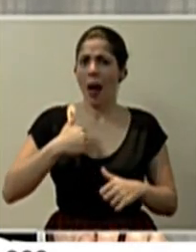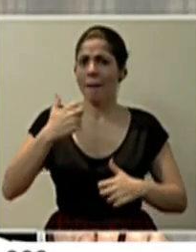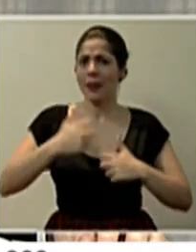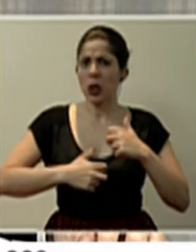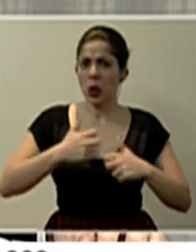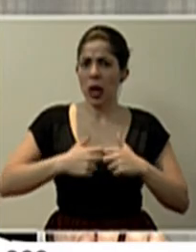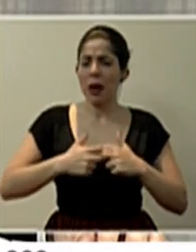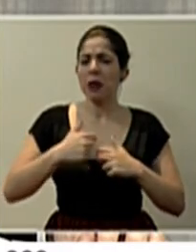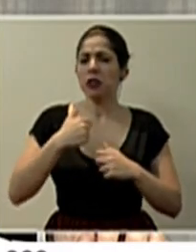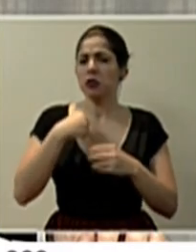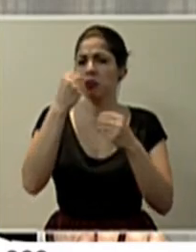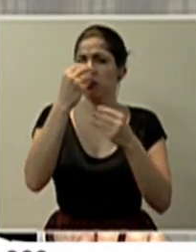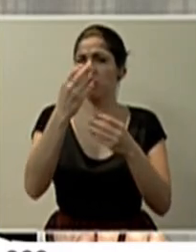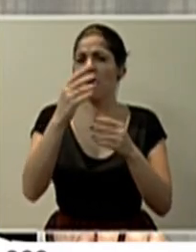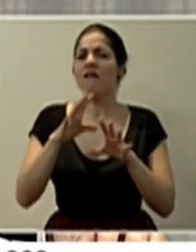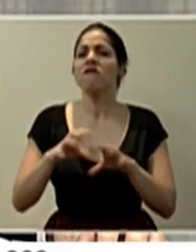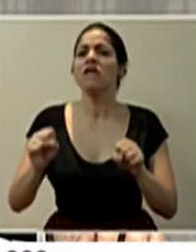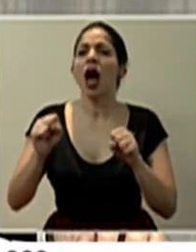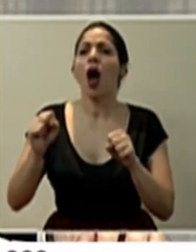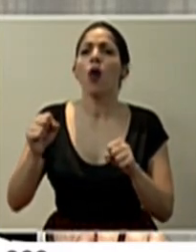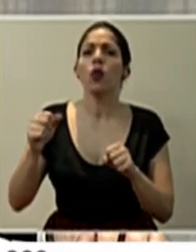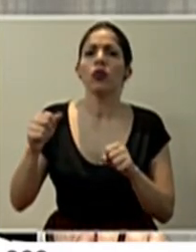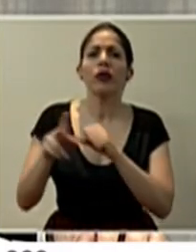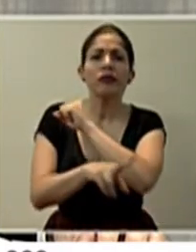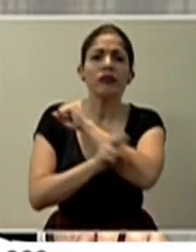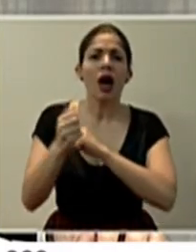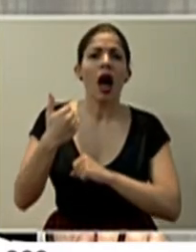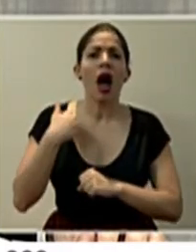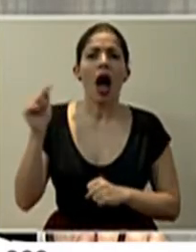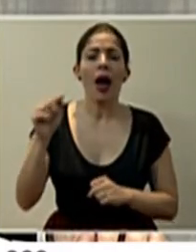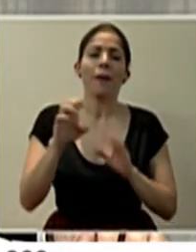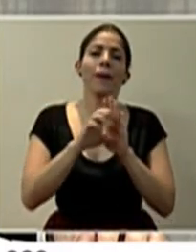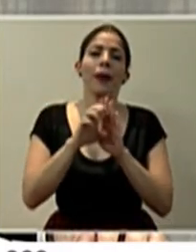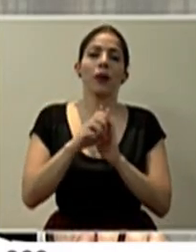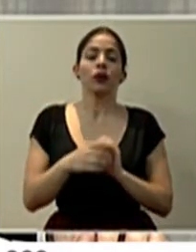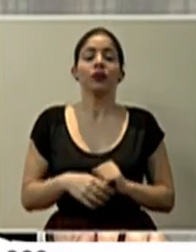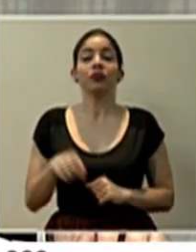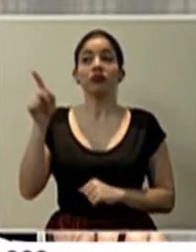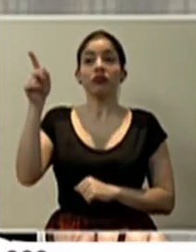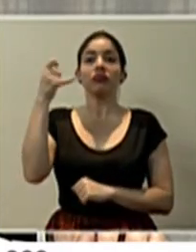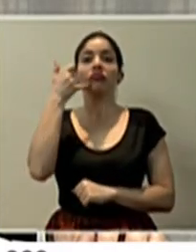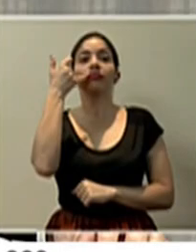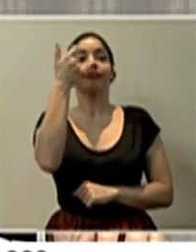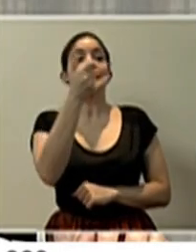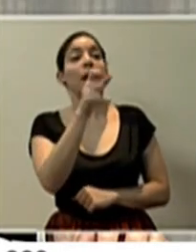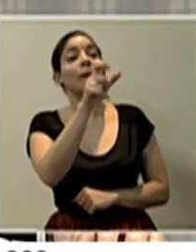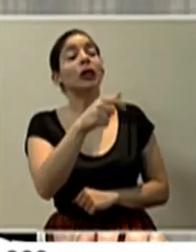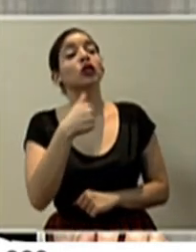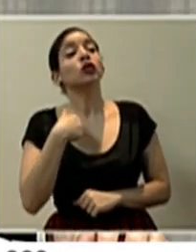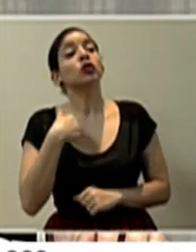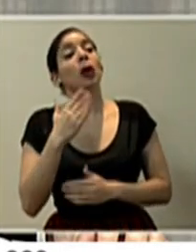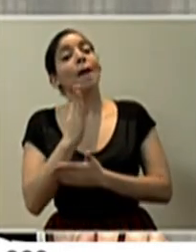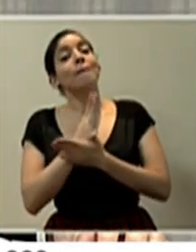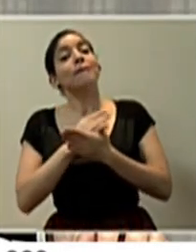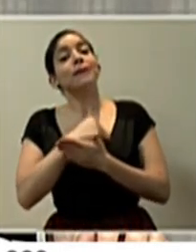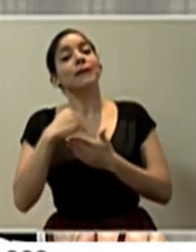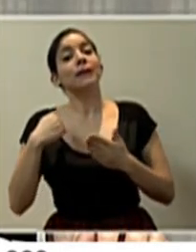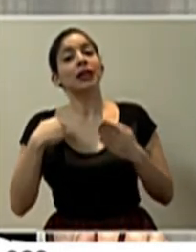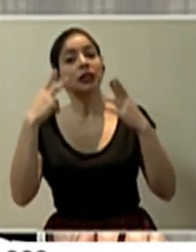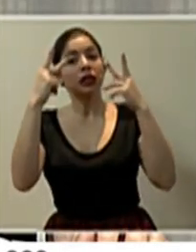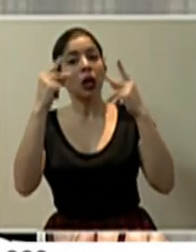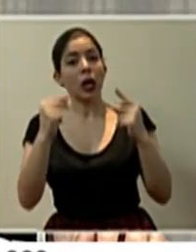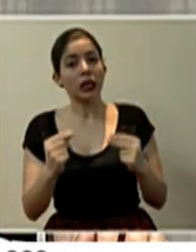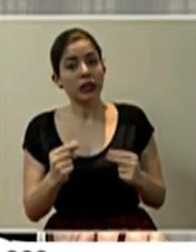los timos o fraudes o estafas, por ejemplo, llaman a las personas diciendo que es de parte del Ministerio de Hacienda